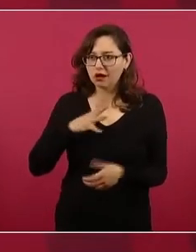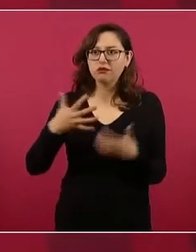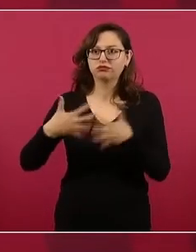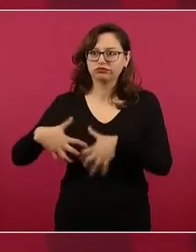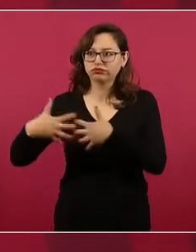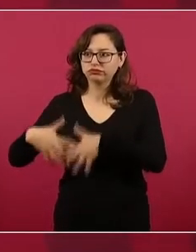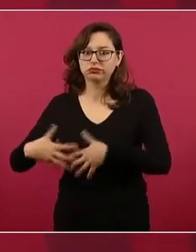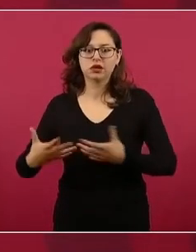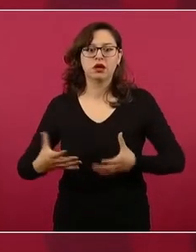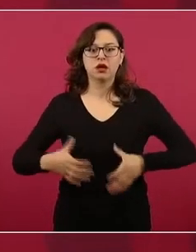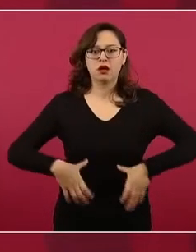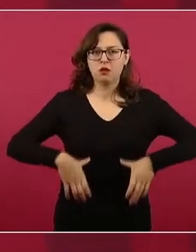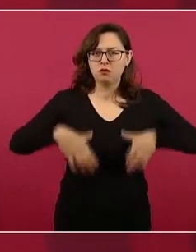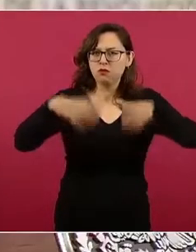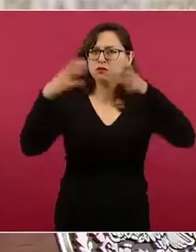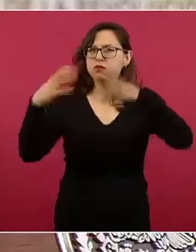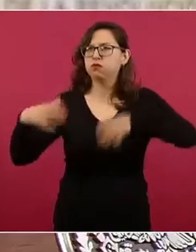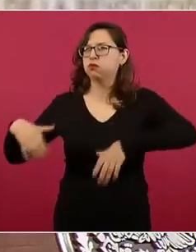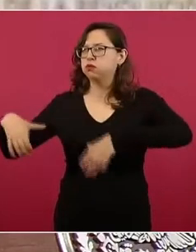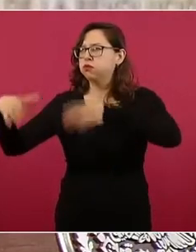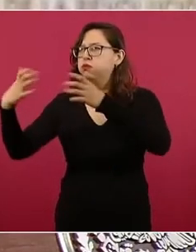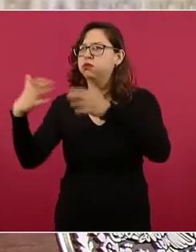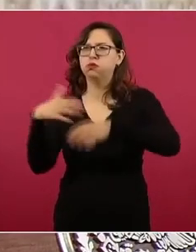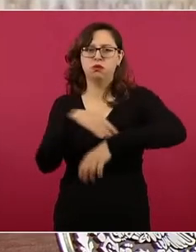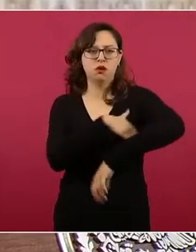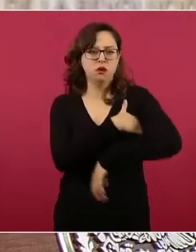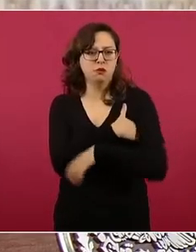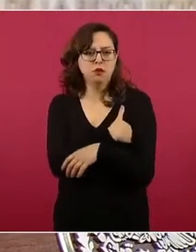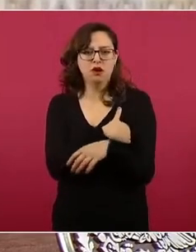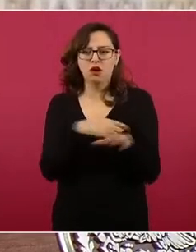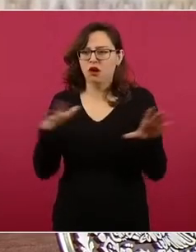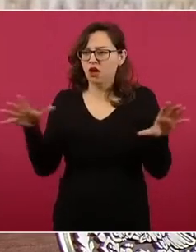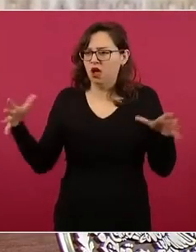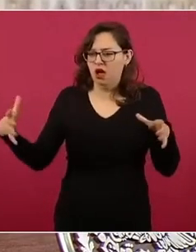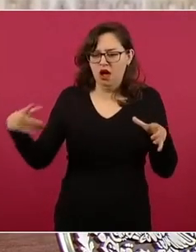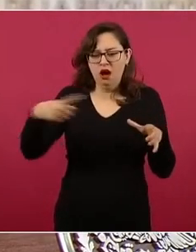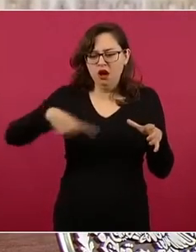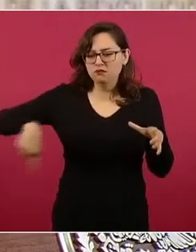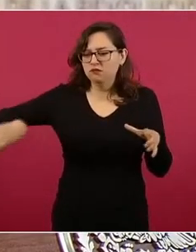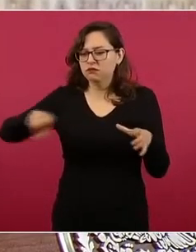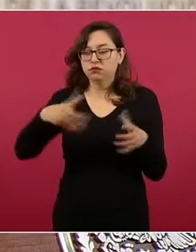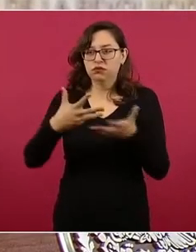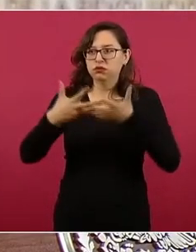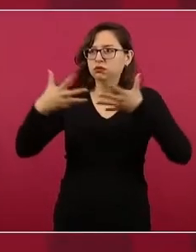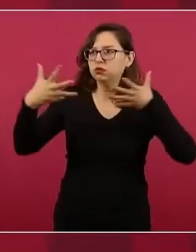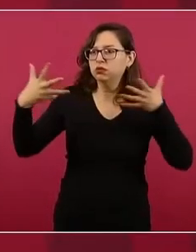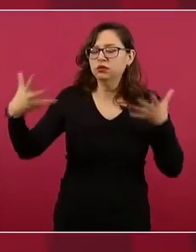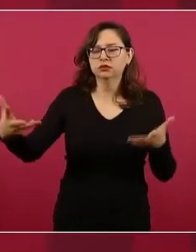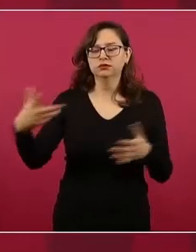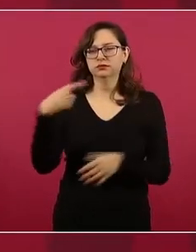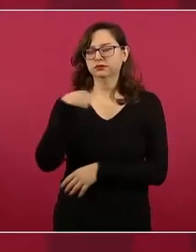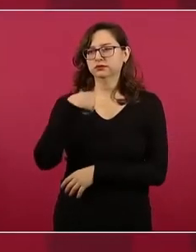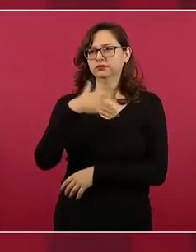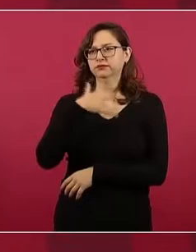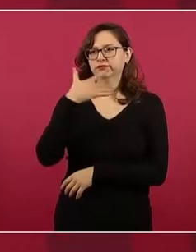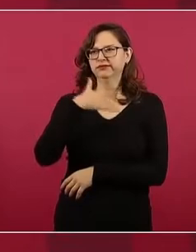de otros países enormes, decidimos